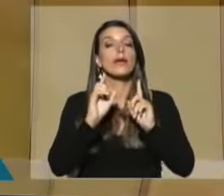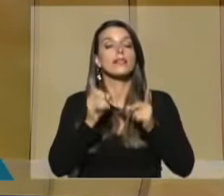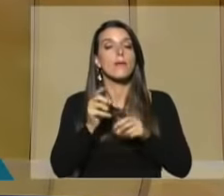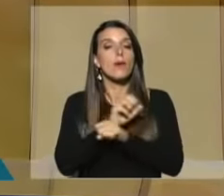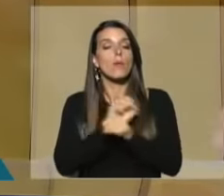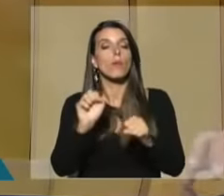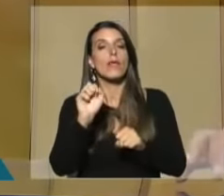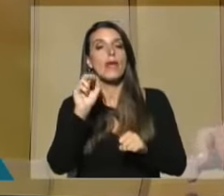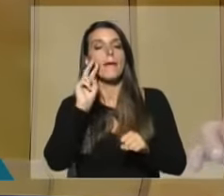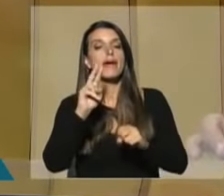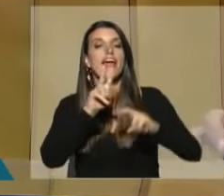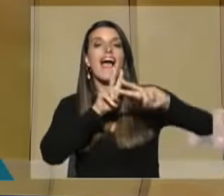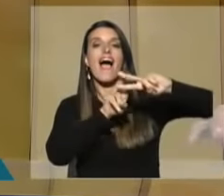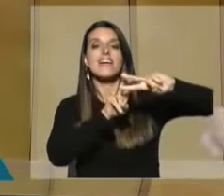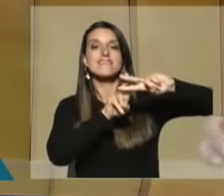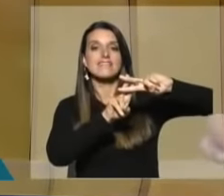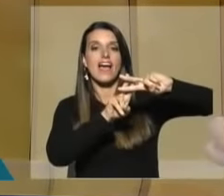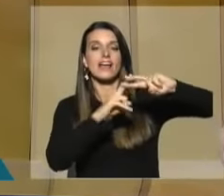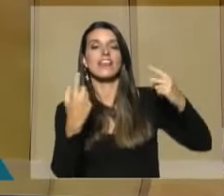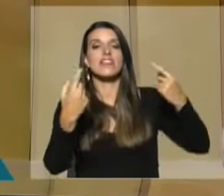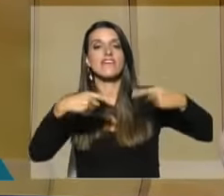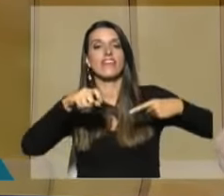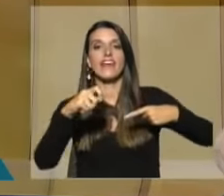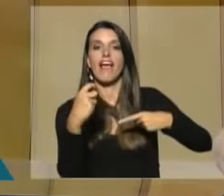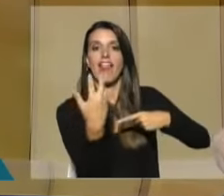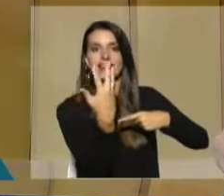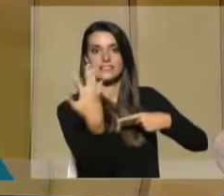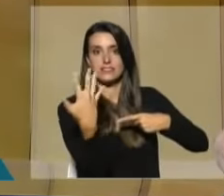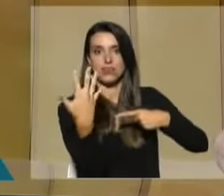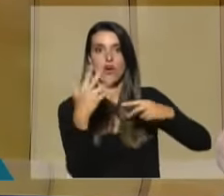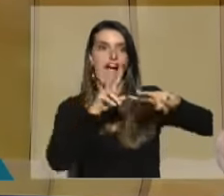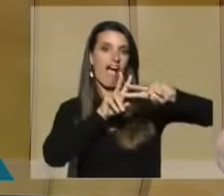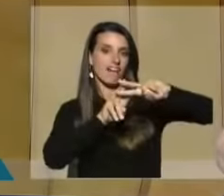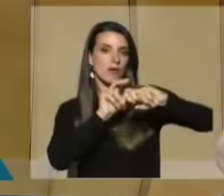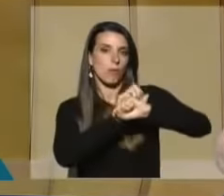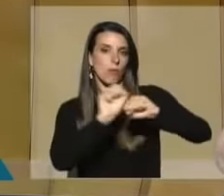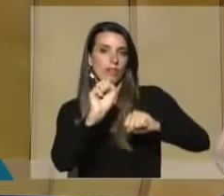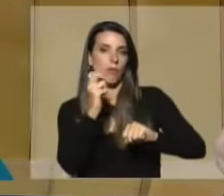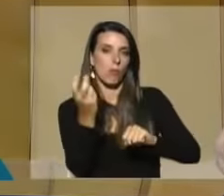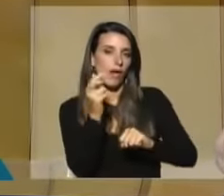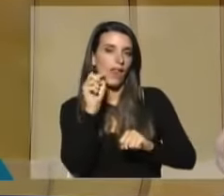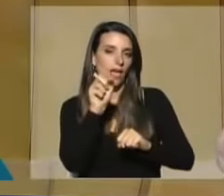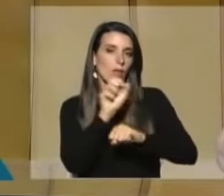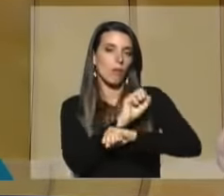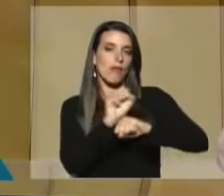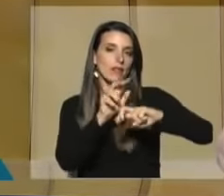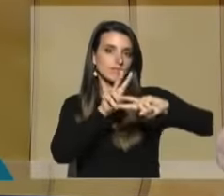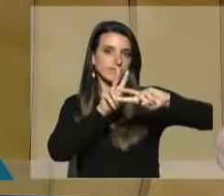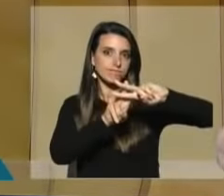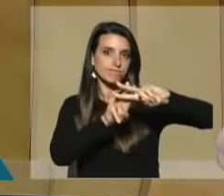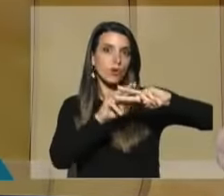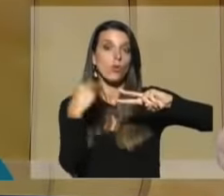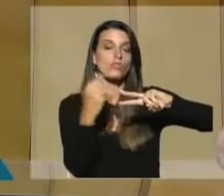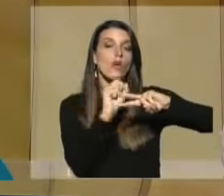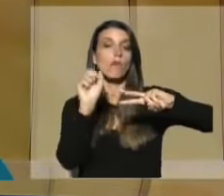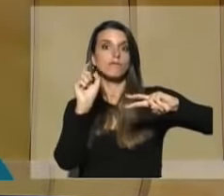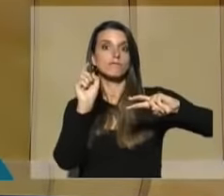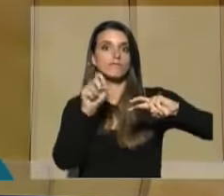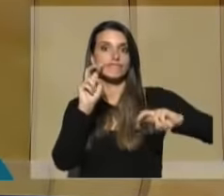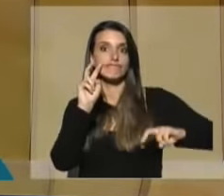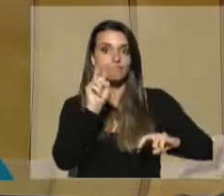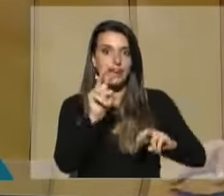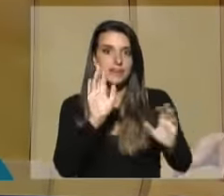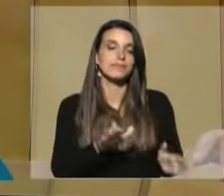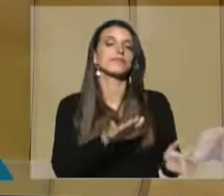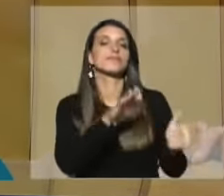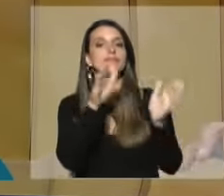con el hashtag debate canal 5, debate canal 5, ese es el hashtag por ahí, se pueden también ustedes unir a esta